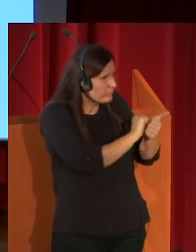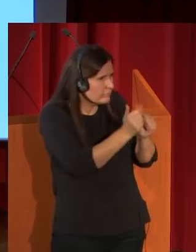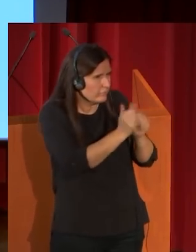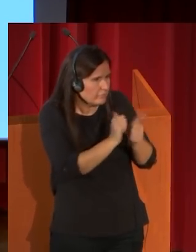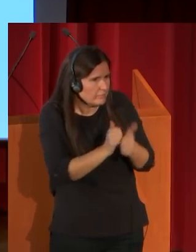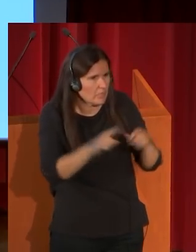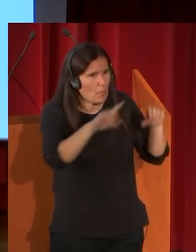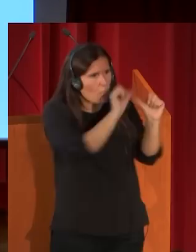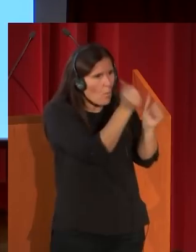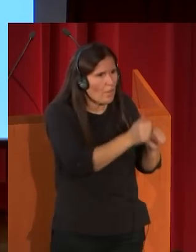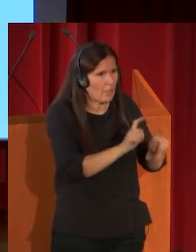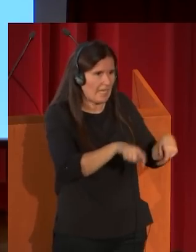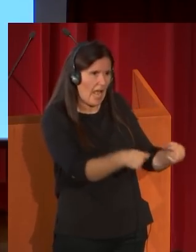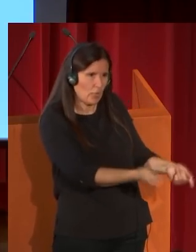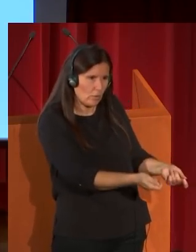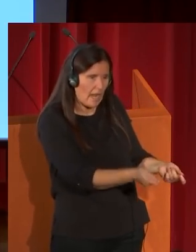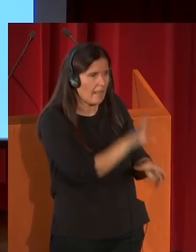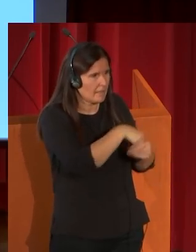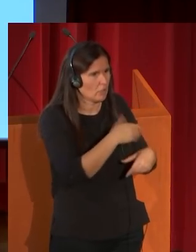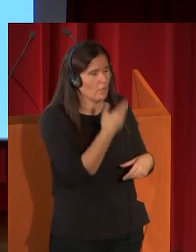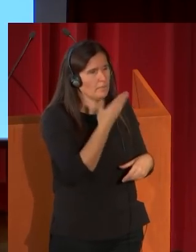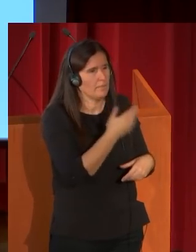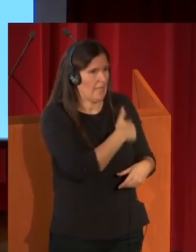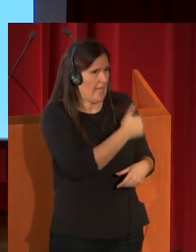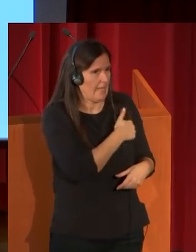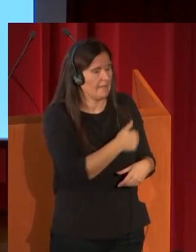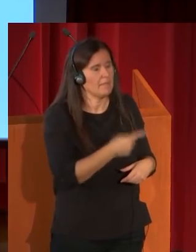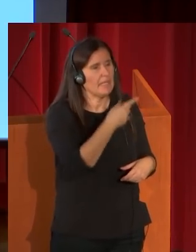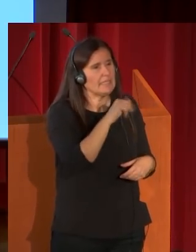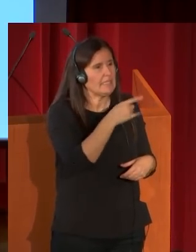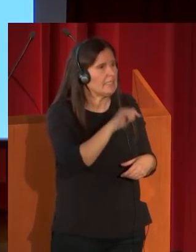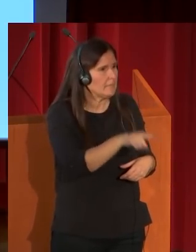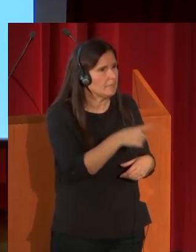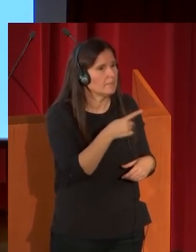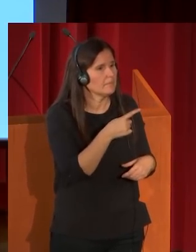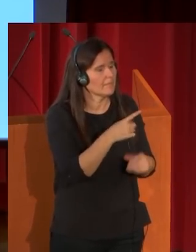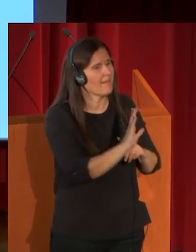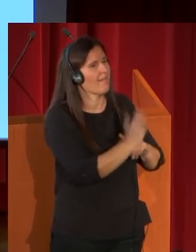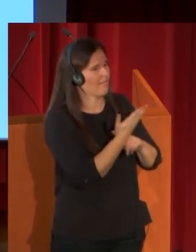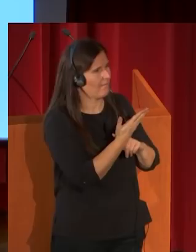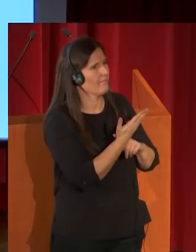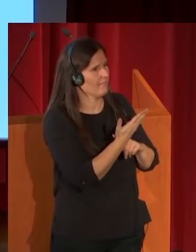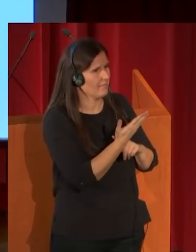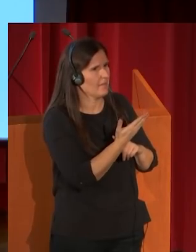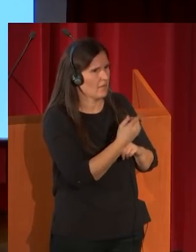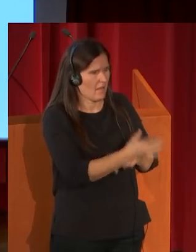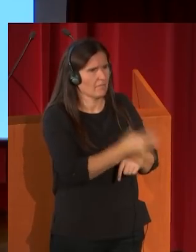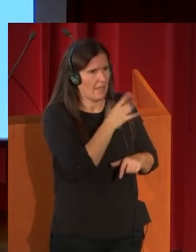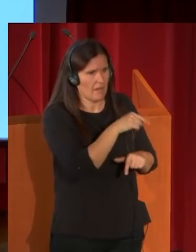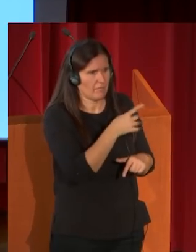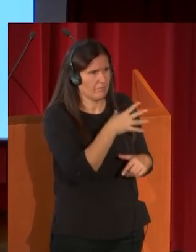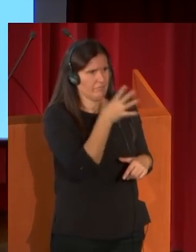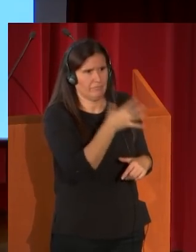modelo del natural en la Academia Gigi, nos muestran una fascinación